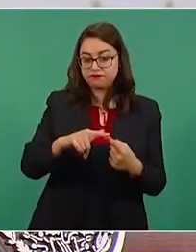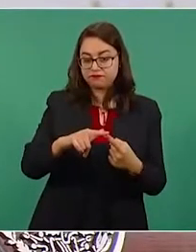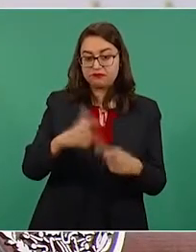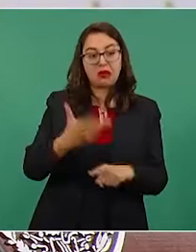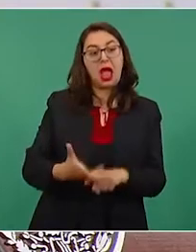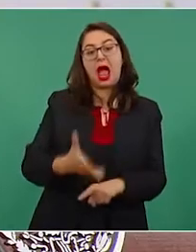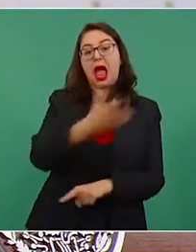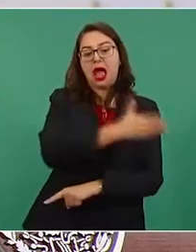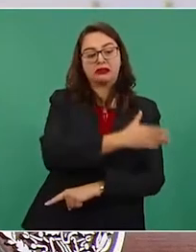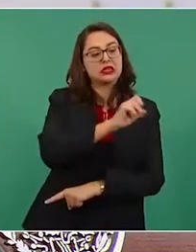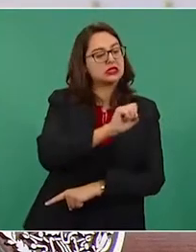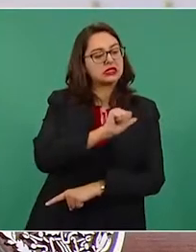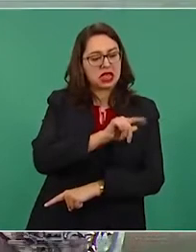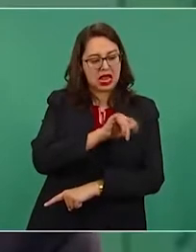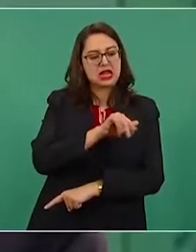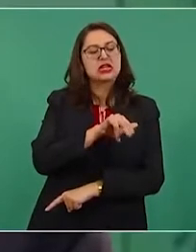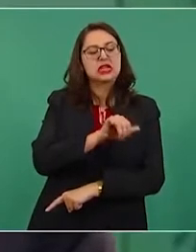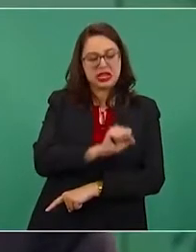ahora que cuando Salinas,